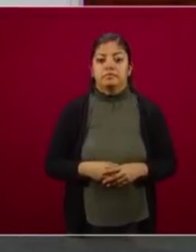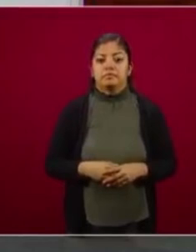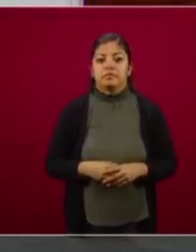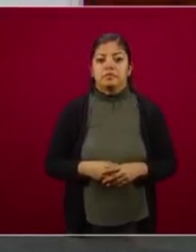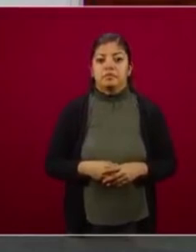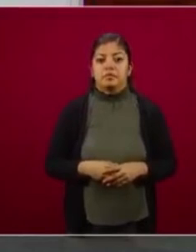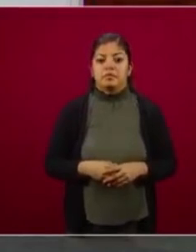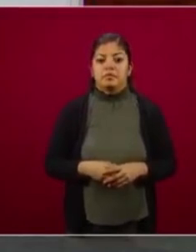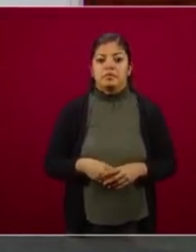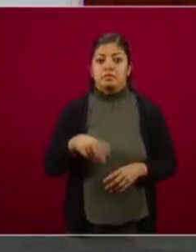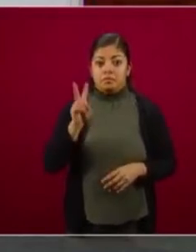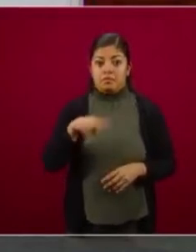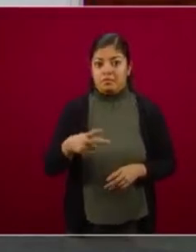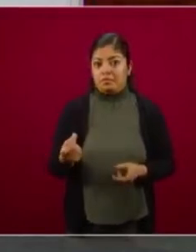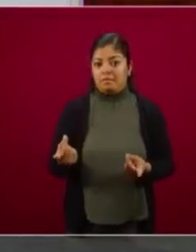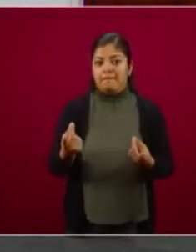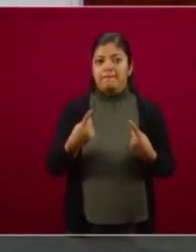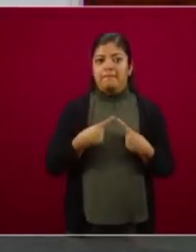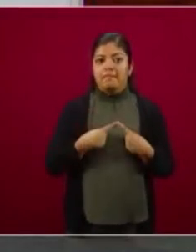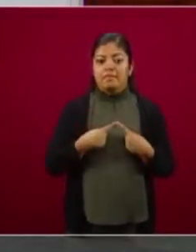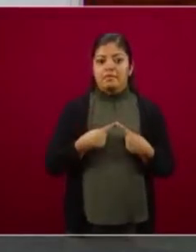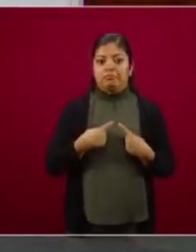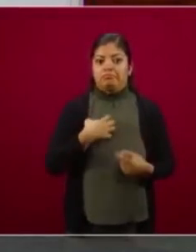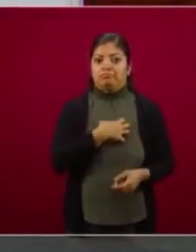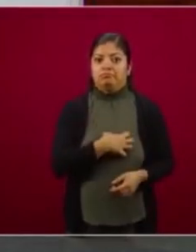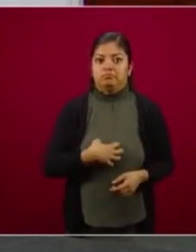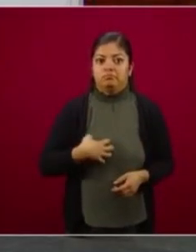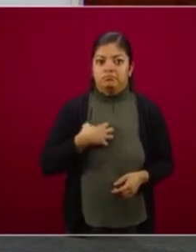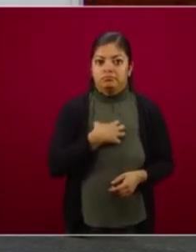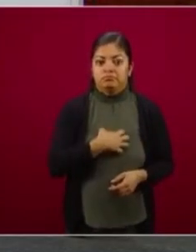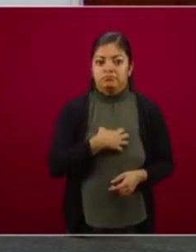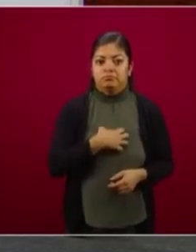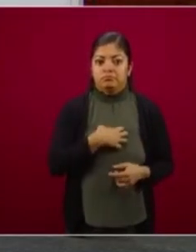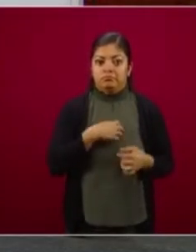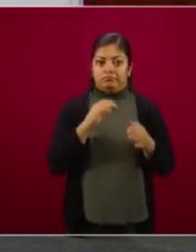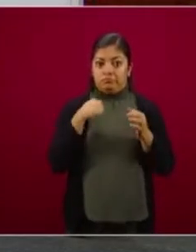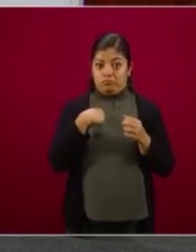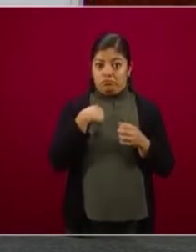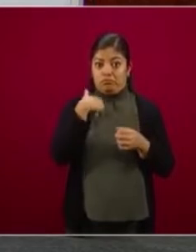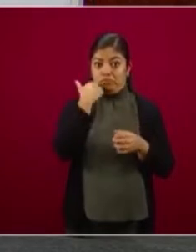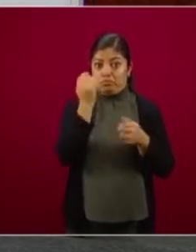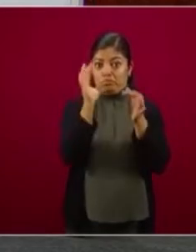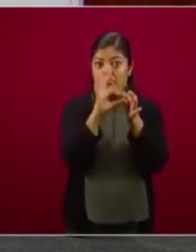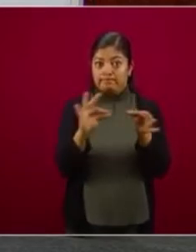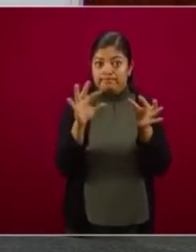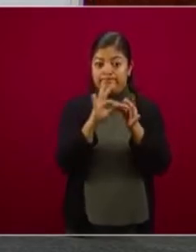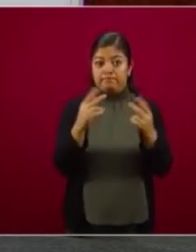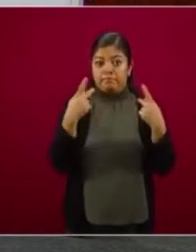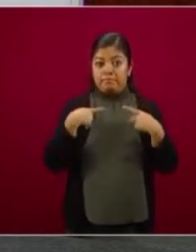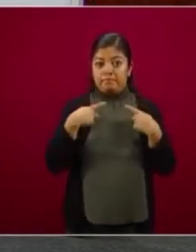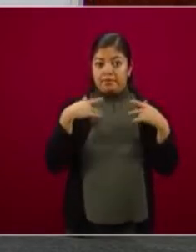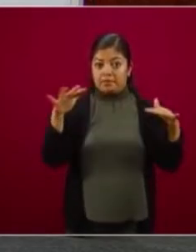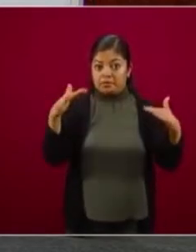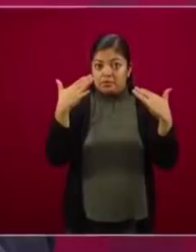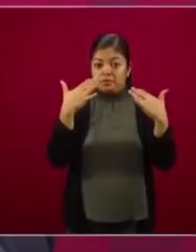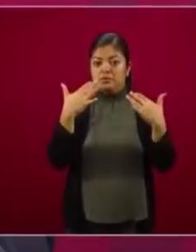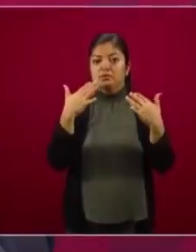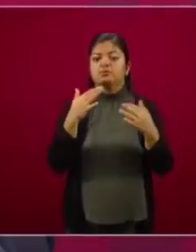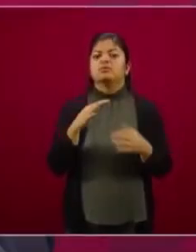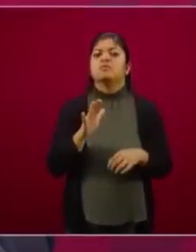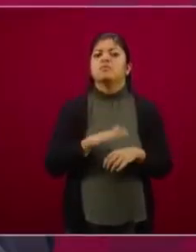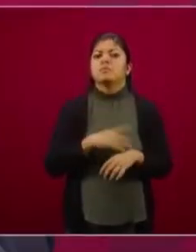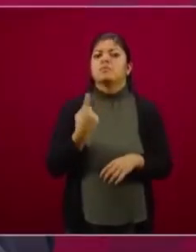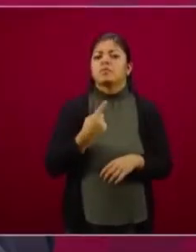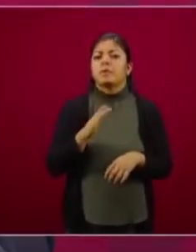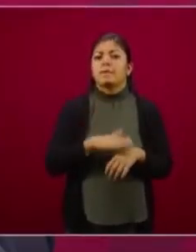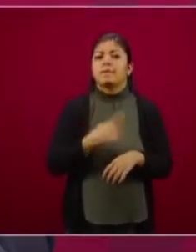Para mí es muy grato hablar ante ustedes y ante el público de uno de los programas prioritarios